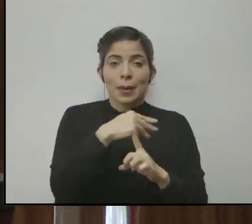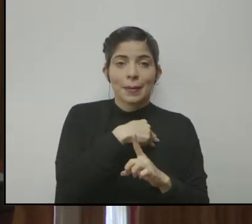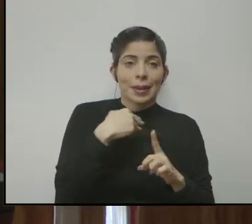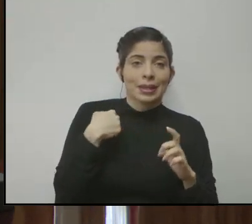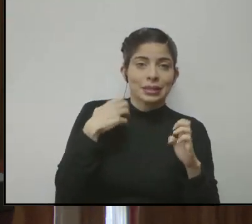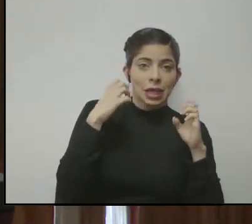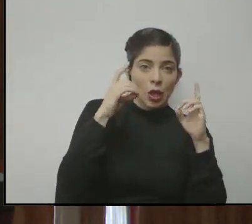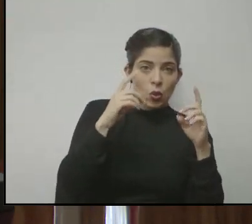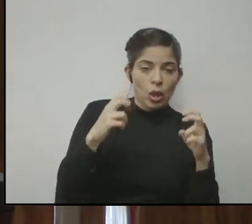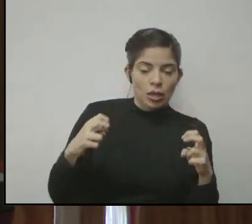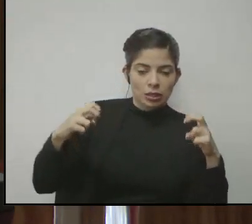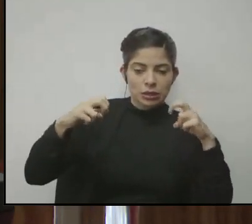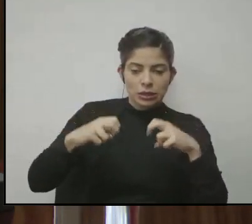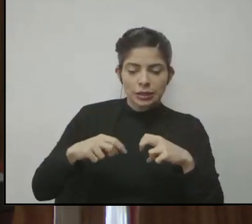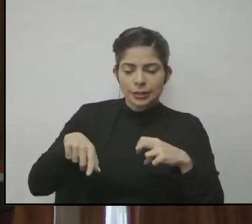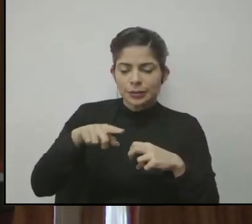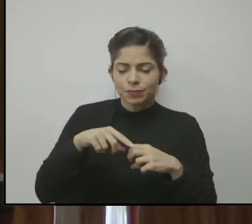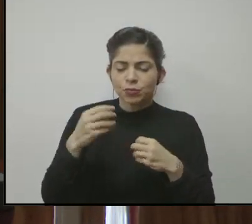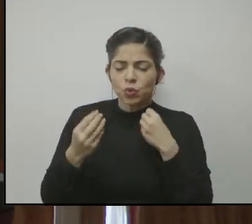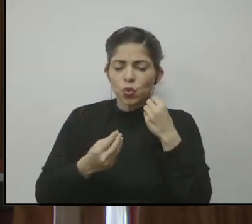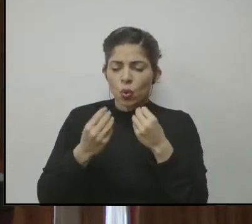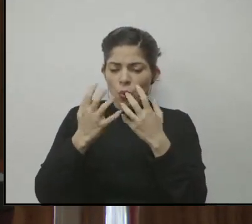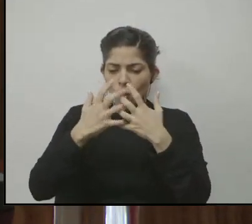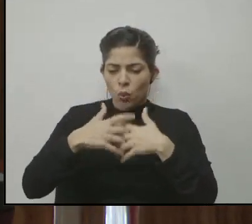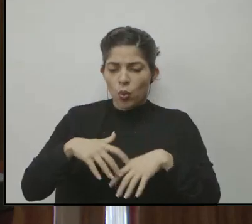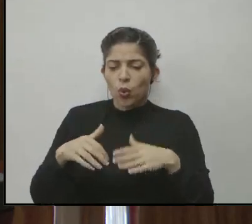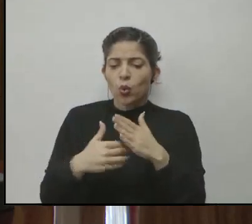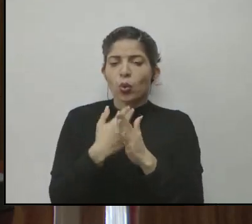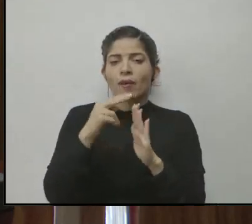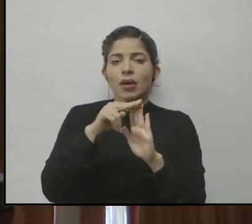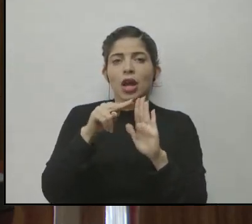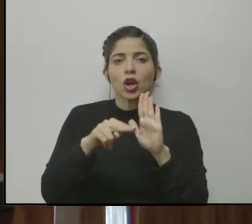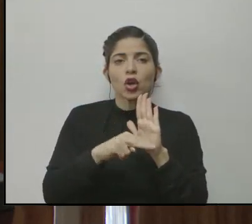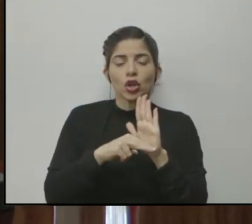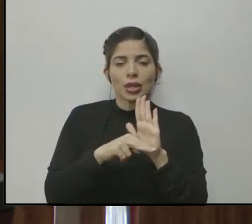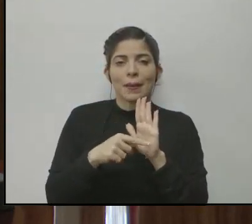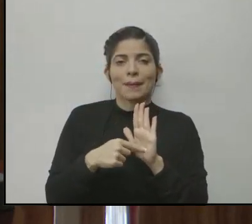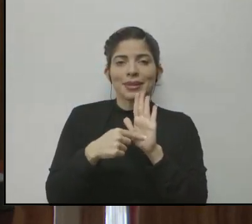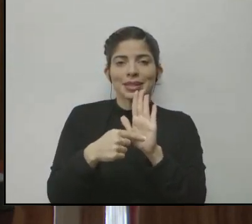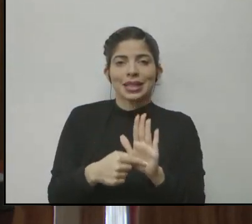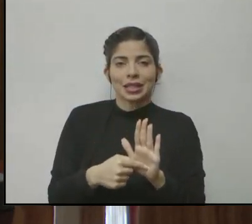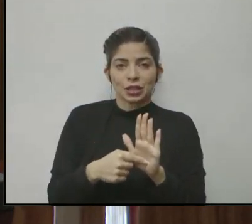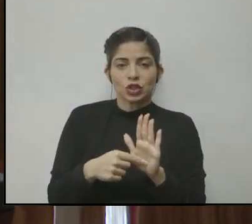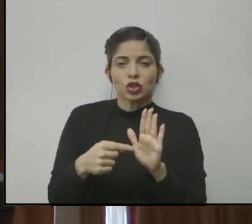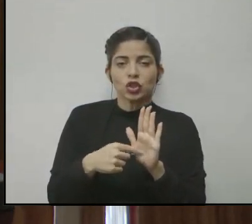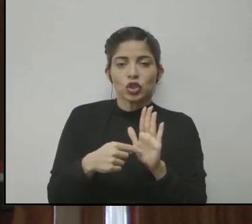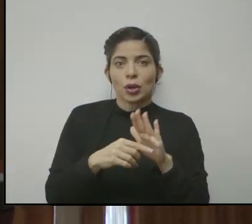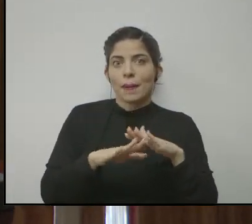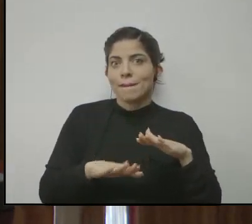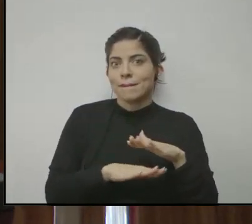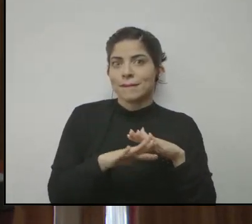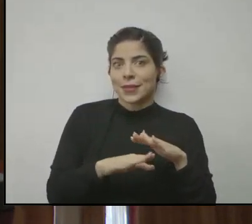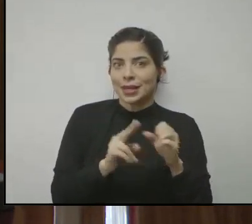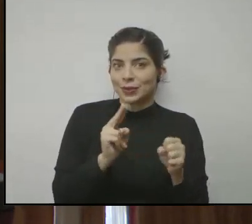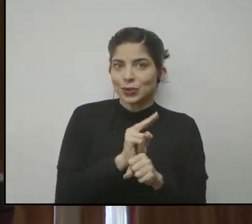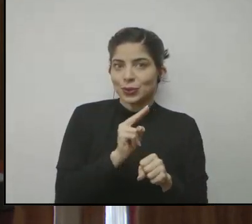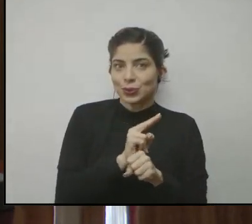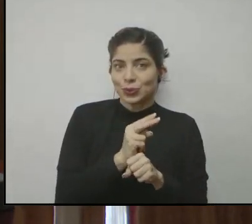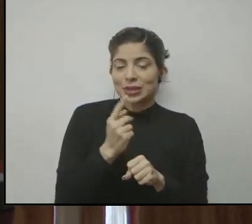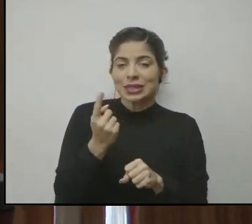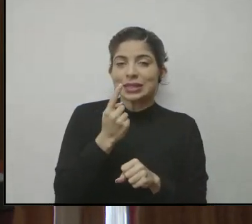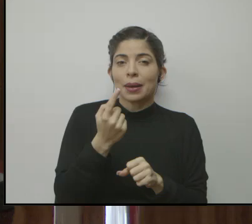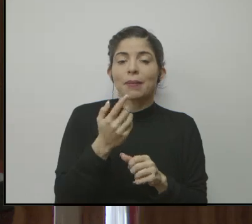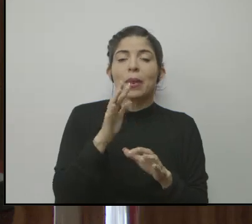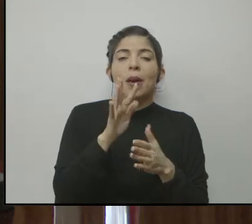Educación Pública, uno para configurar la nueva nota de presentación, la nota de presentación se toma como base los últimos